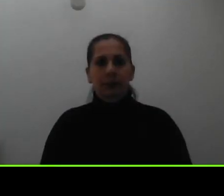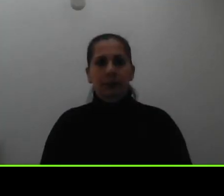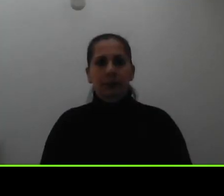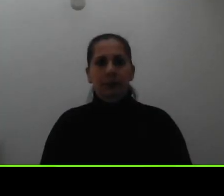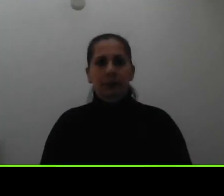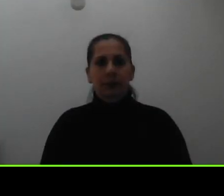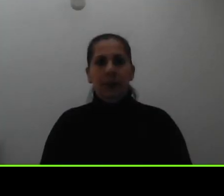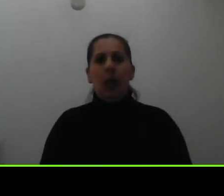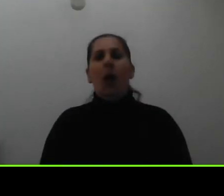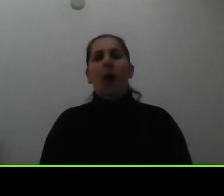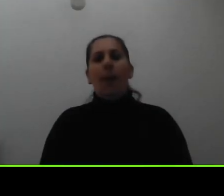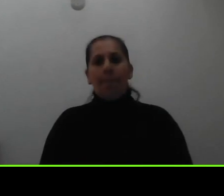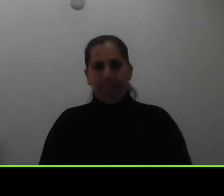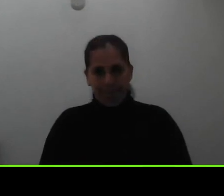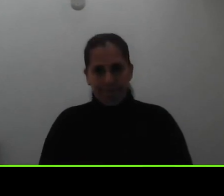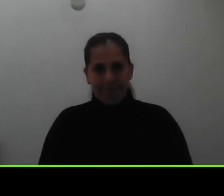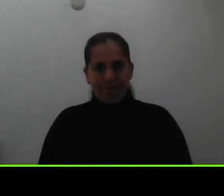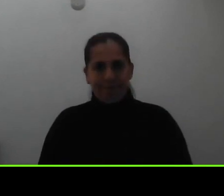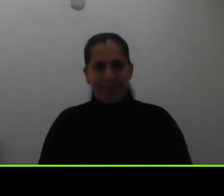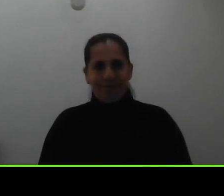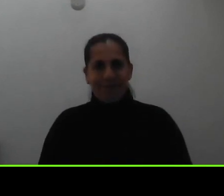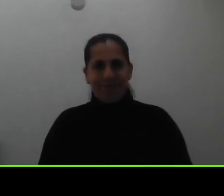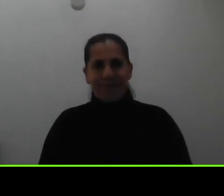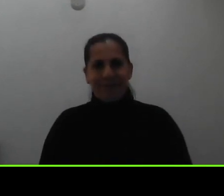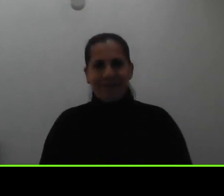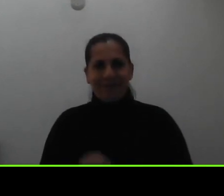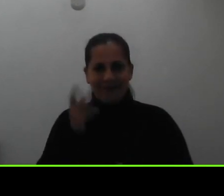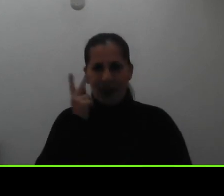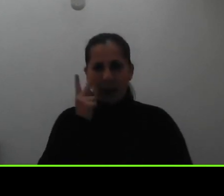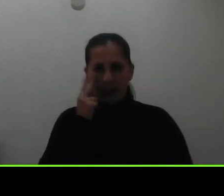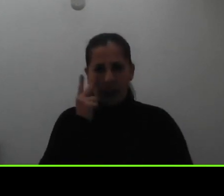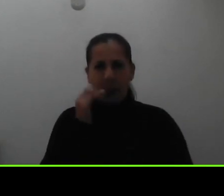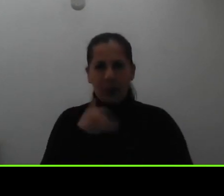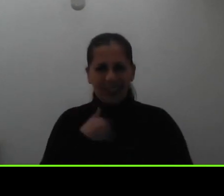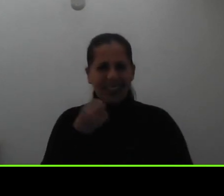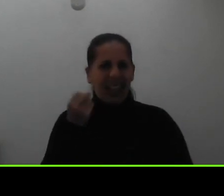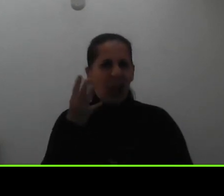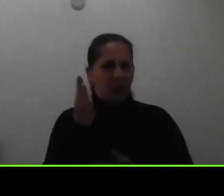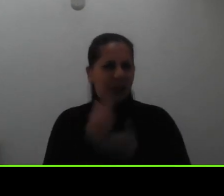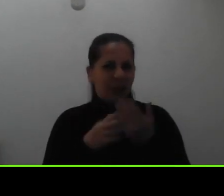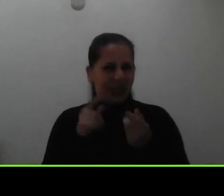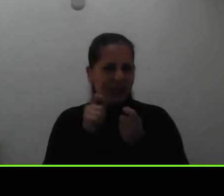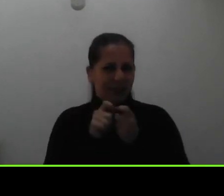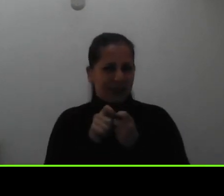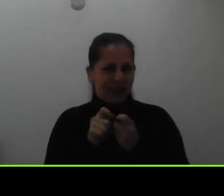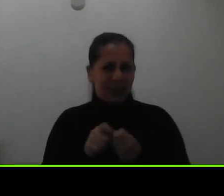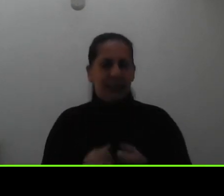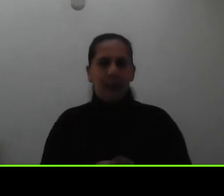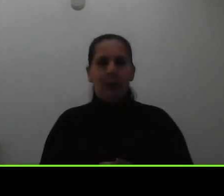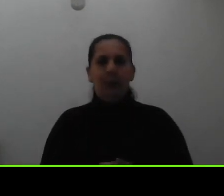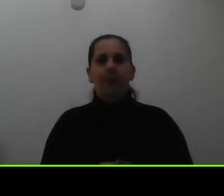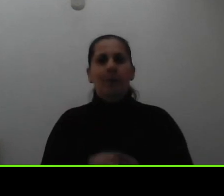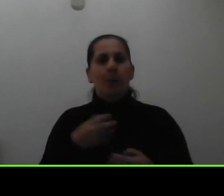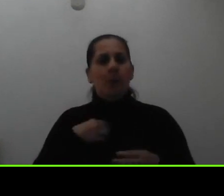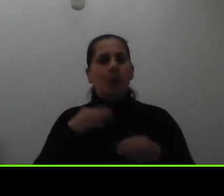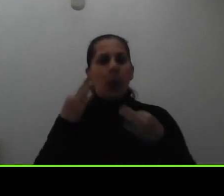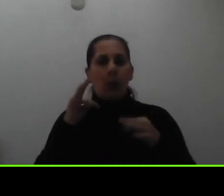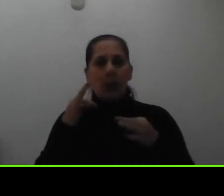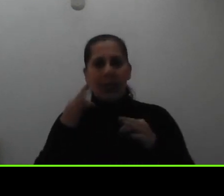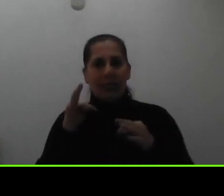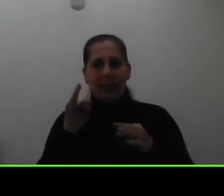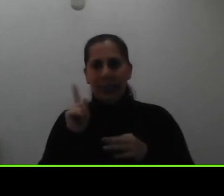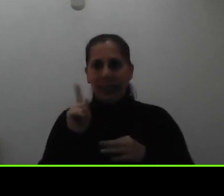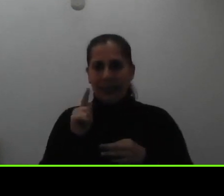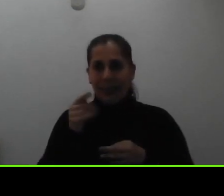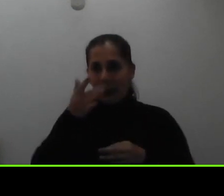vamos a ver porque si si tienen como cierta especificidad pero voy a tratar de que ninguna se